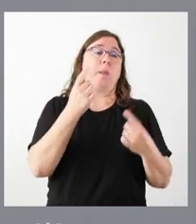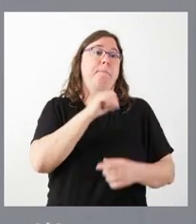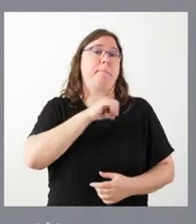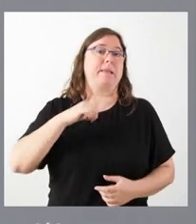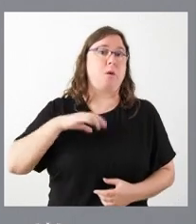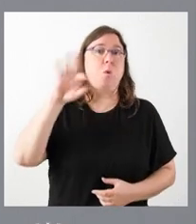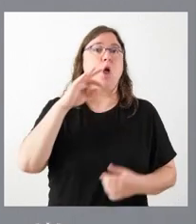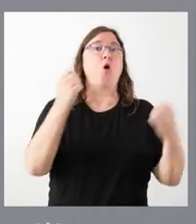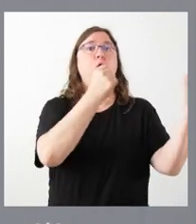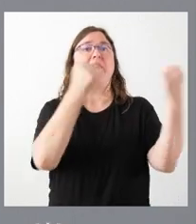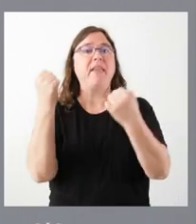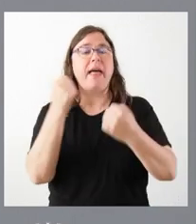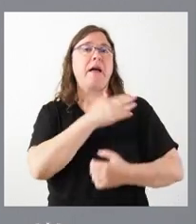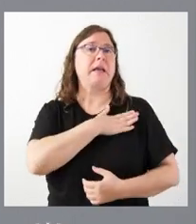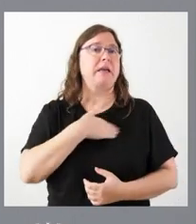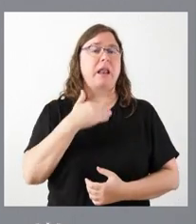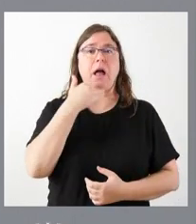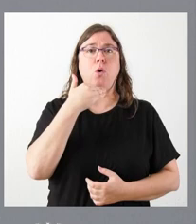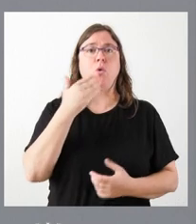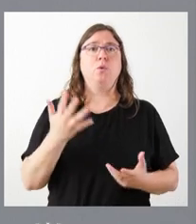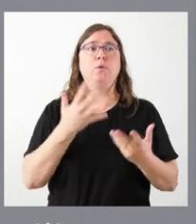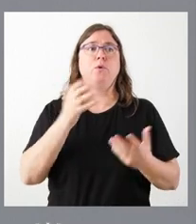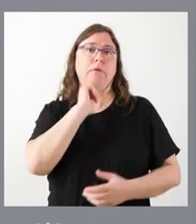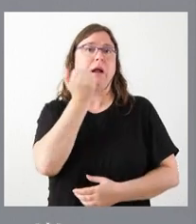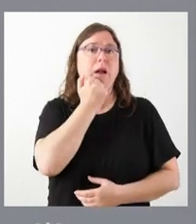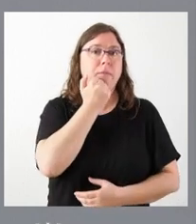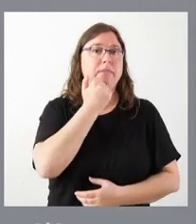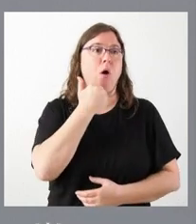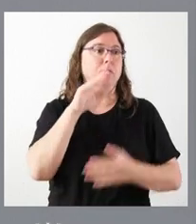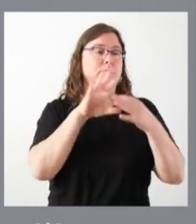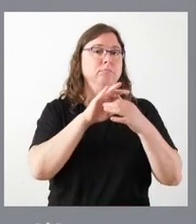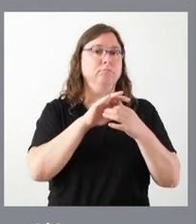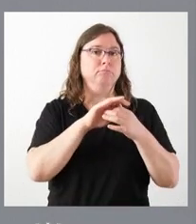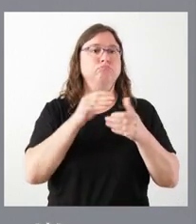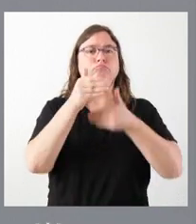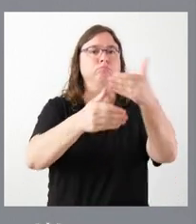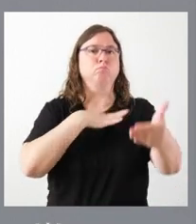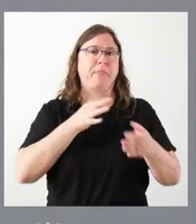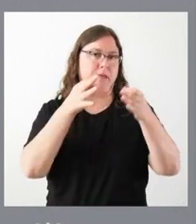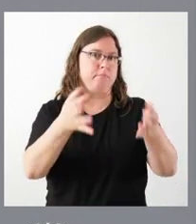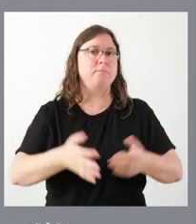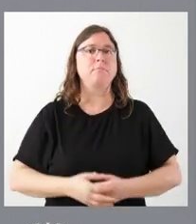desea formular alguna reclamación en relación con este asunto, pues, tiene los cauces abiertos al respecto.